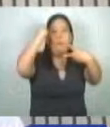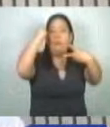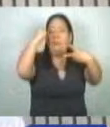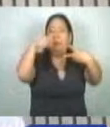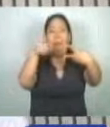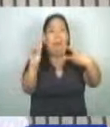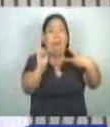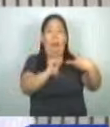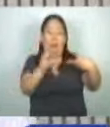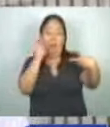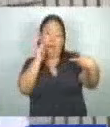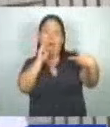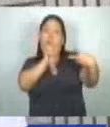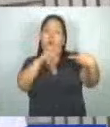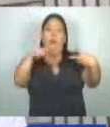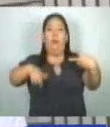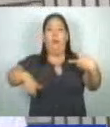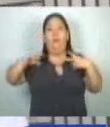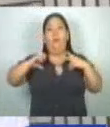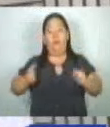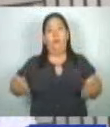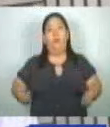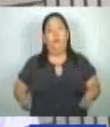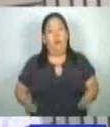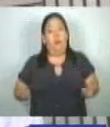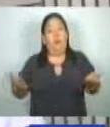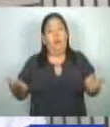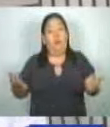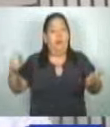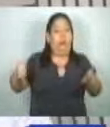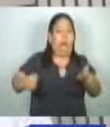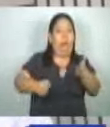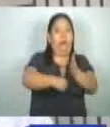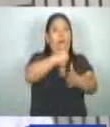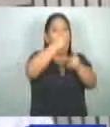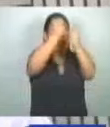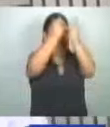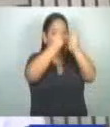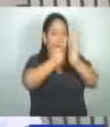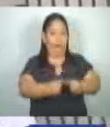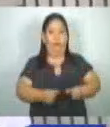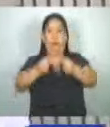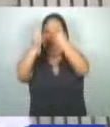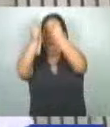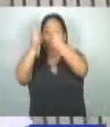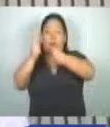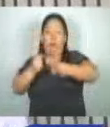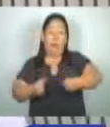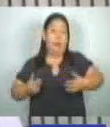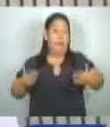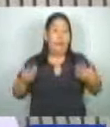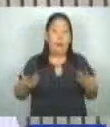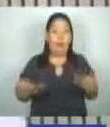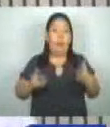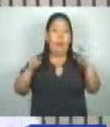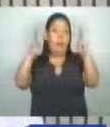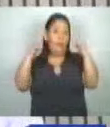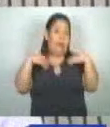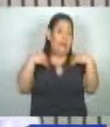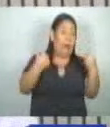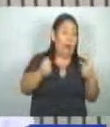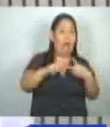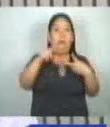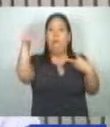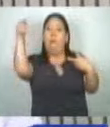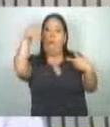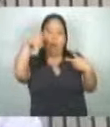gestión. Es lamentable este tipo de presupuesto en detrimento de la salud y de la educación,